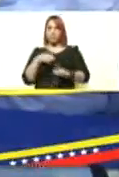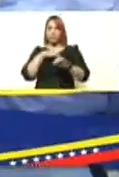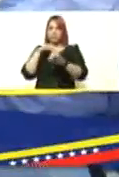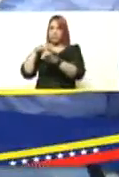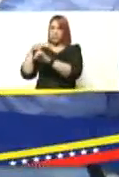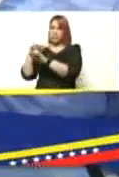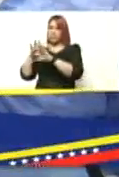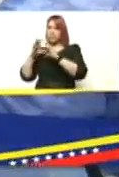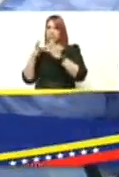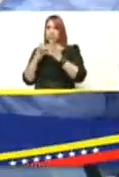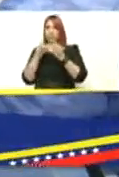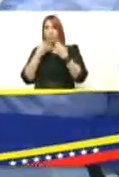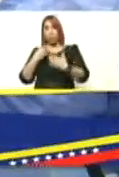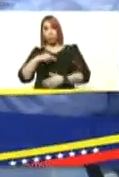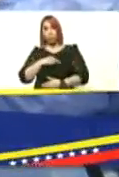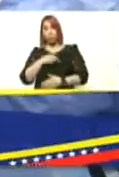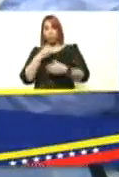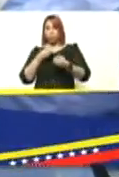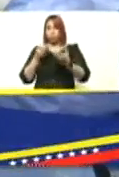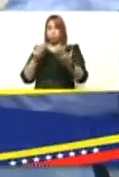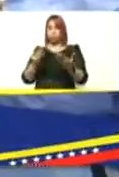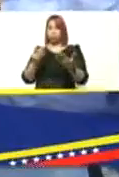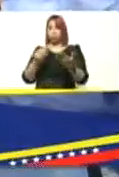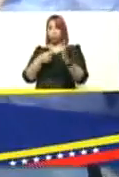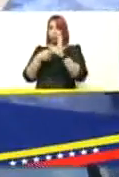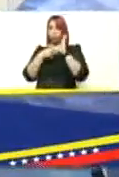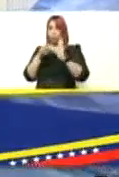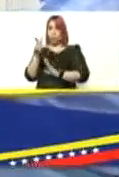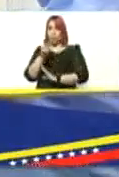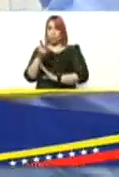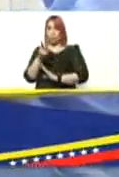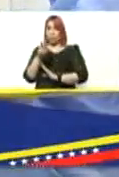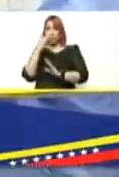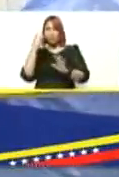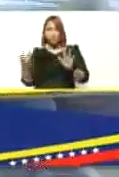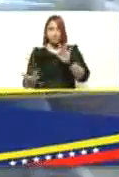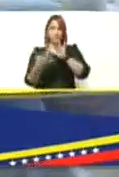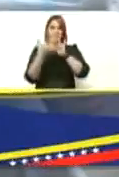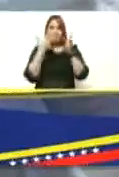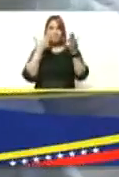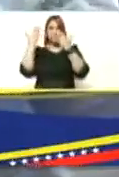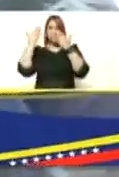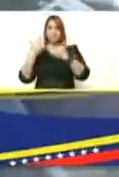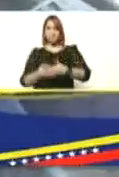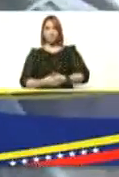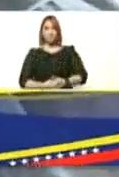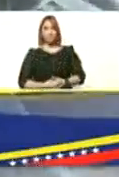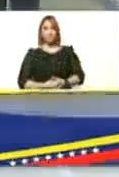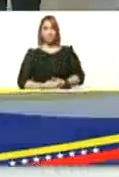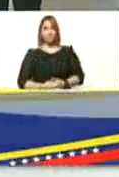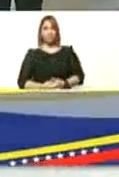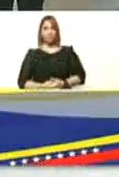mundo y que bueno estamos aquí dando nosotros el ejemplo en Venezuela adelante mi presidente